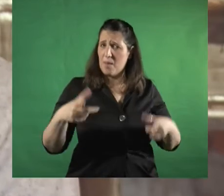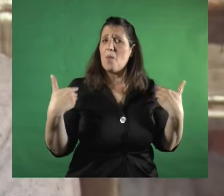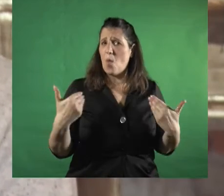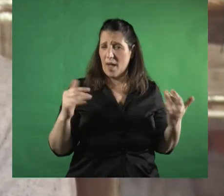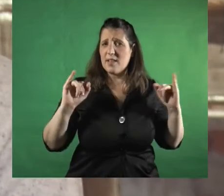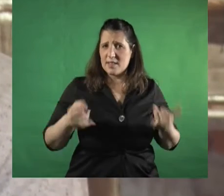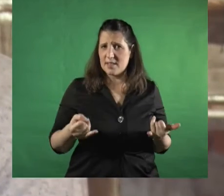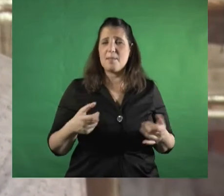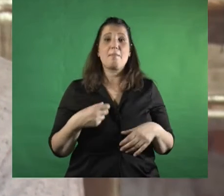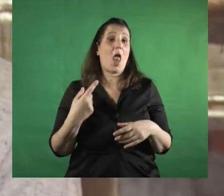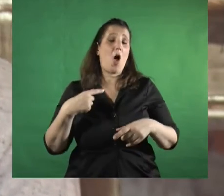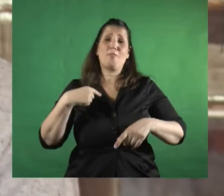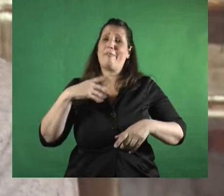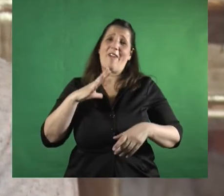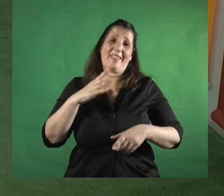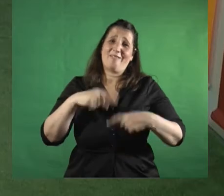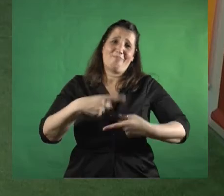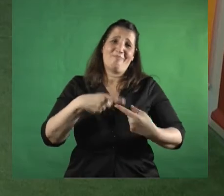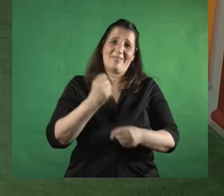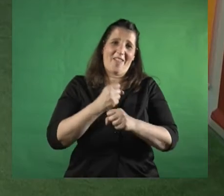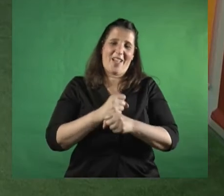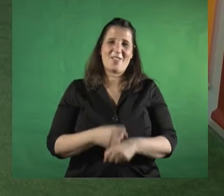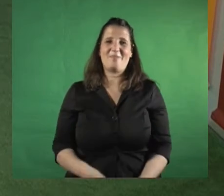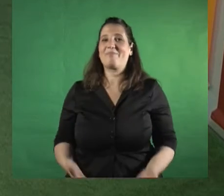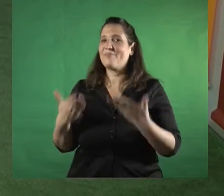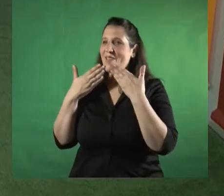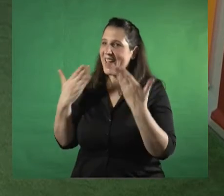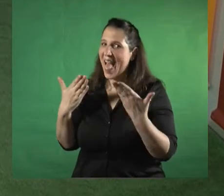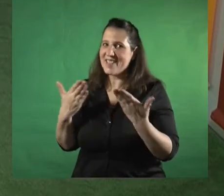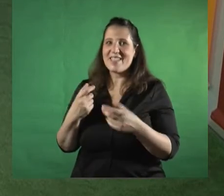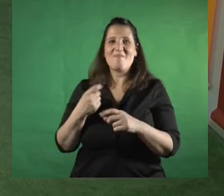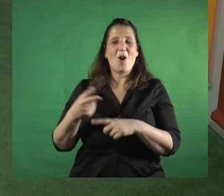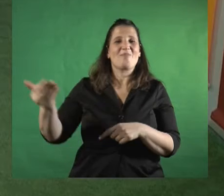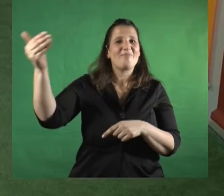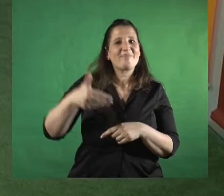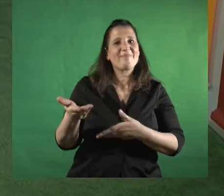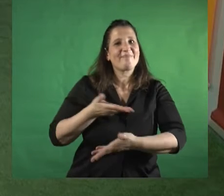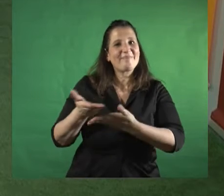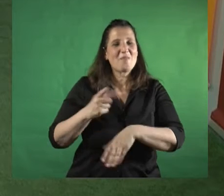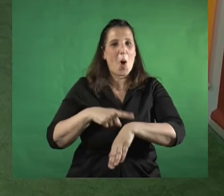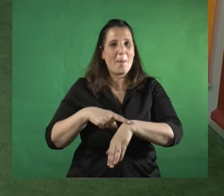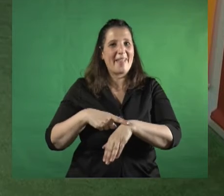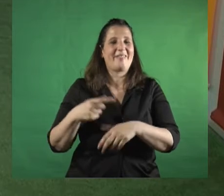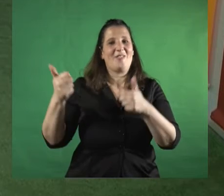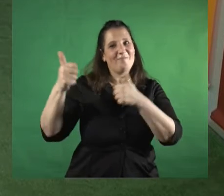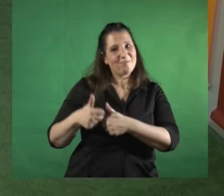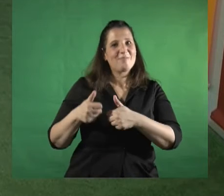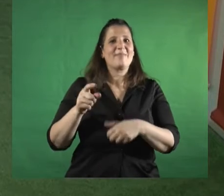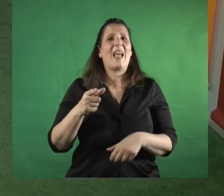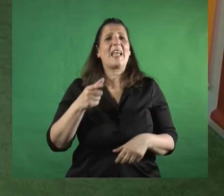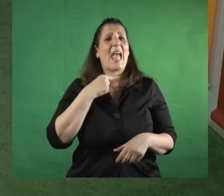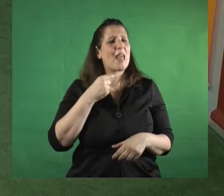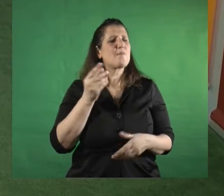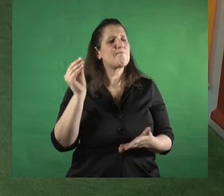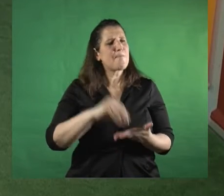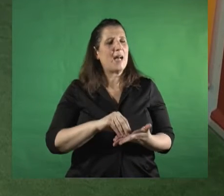seguir trabajando este tema de los clubes bueno julián te agradecemos mucho que hayas compartido con nosotros este momento y queremos reforzar que